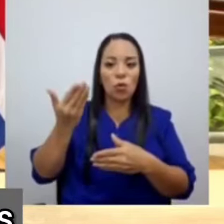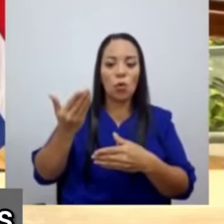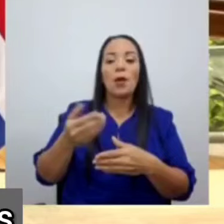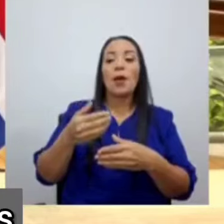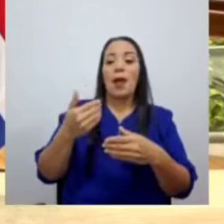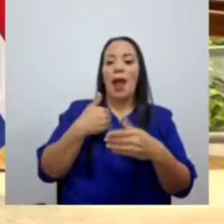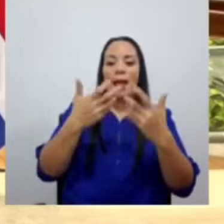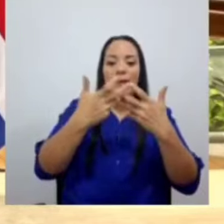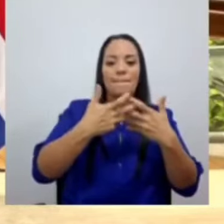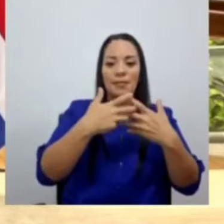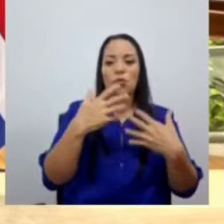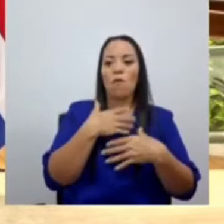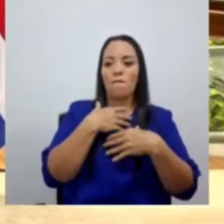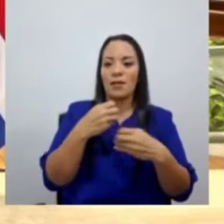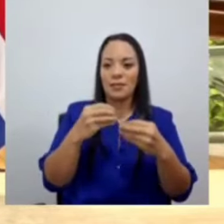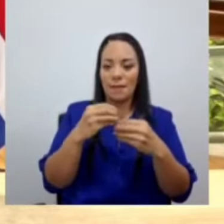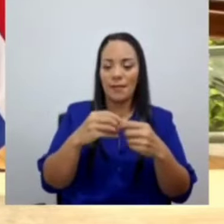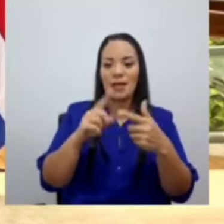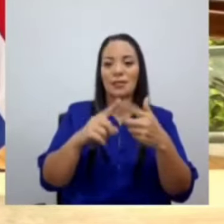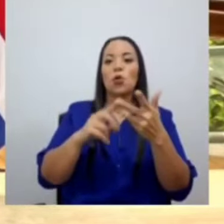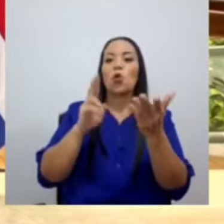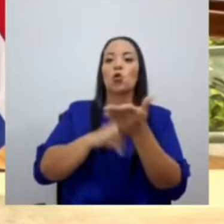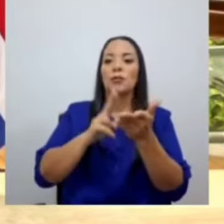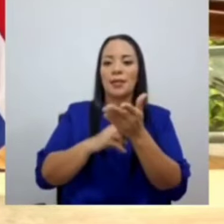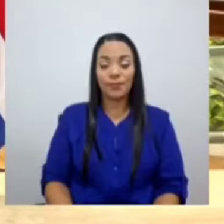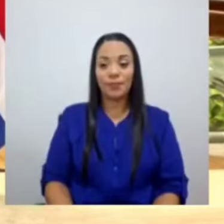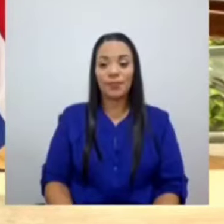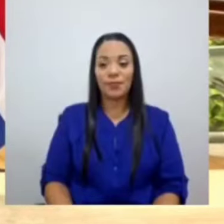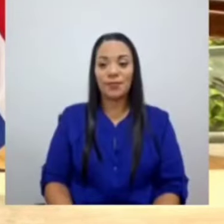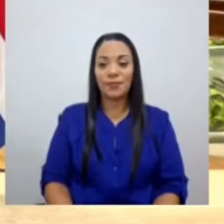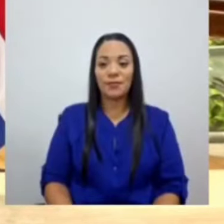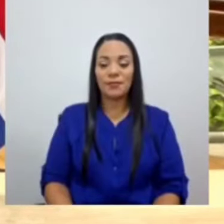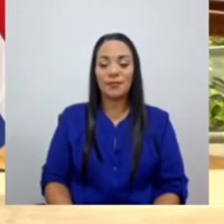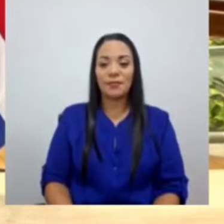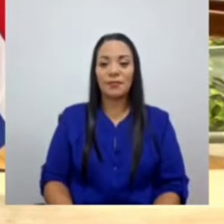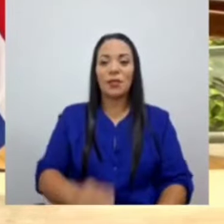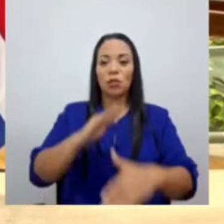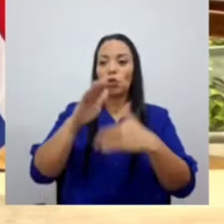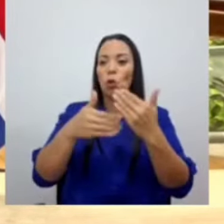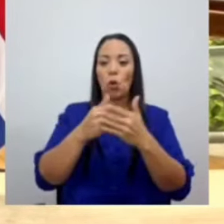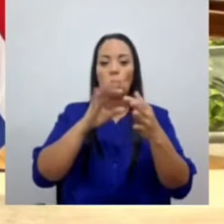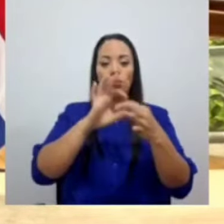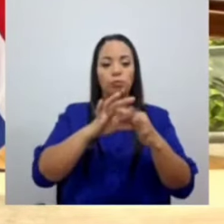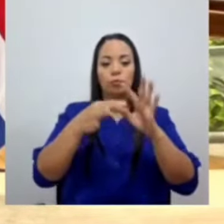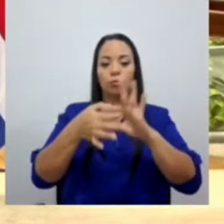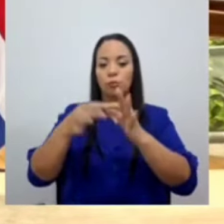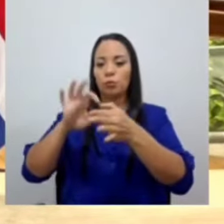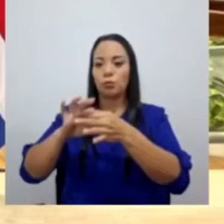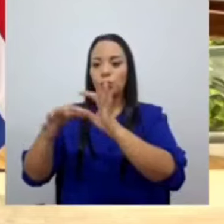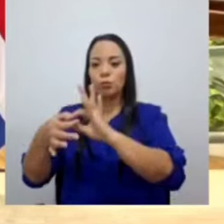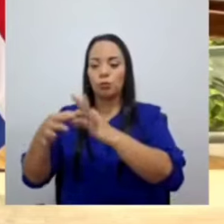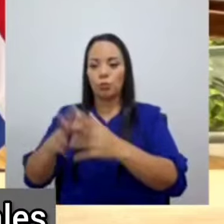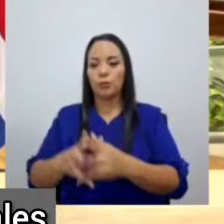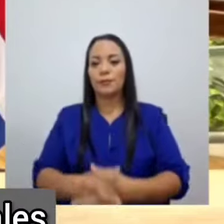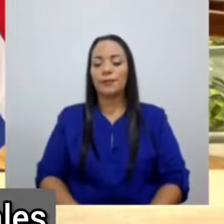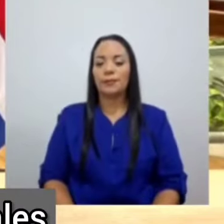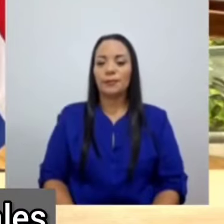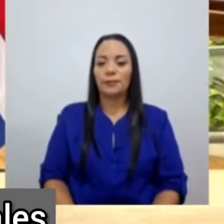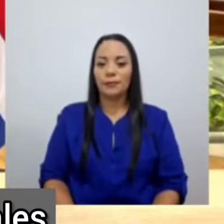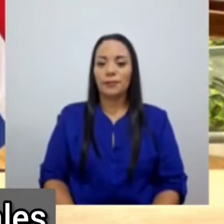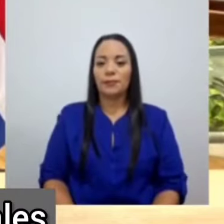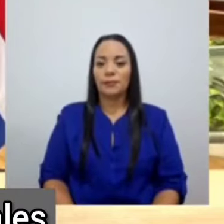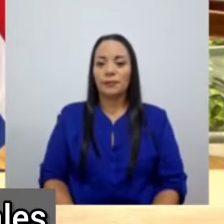los empresarios, contratan gente. Todo está relacionado. Y esos